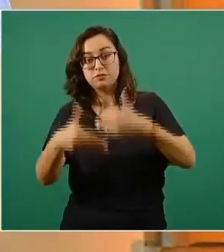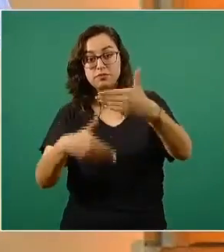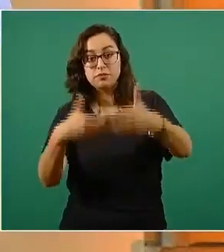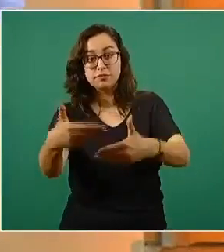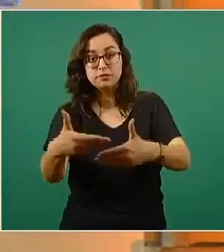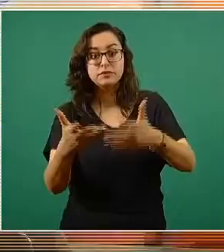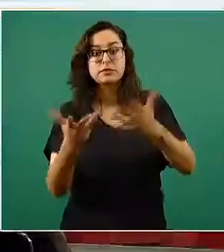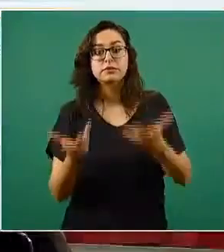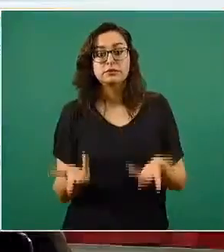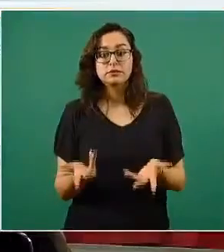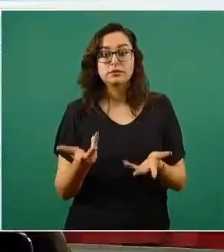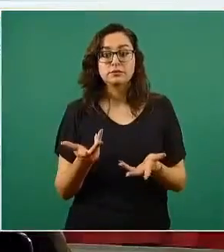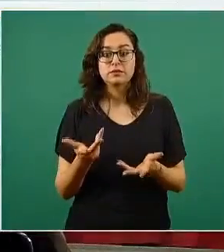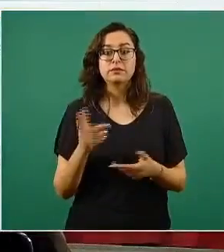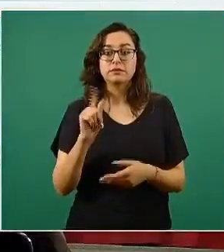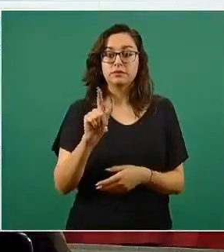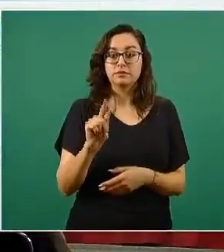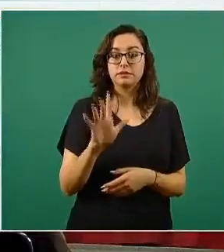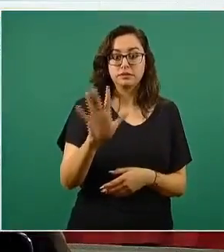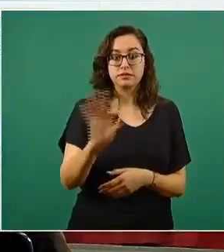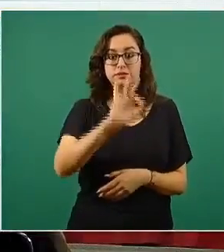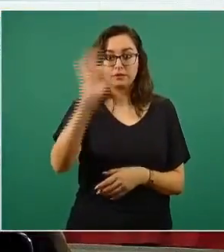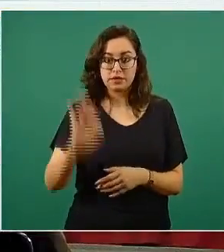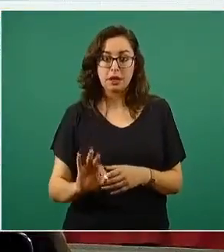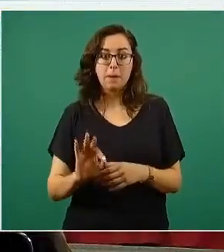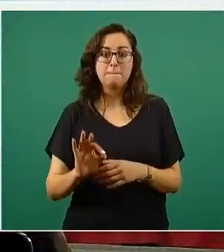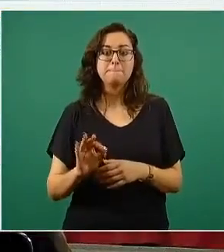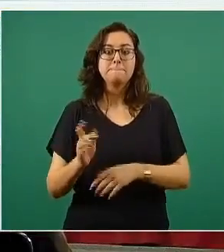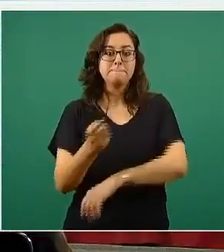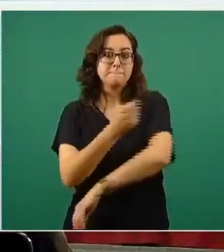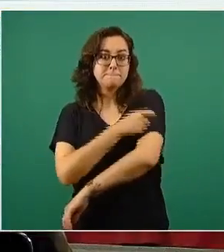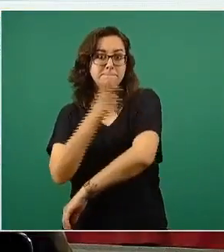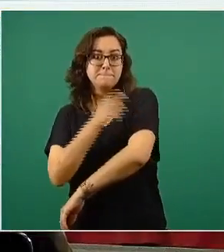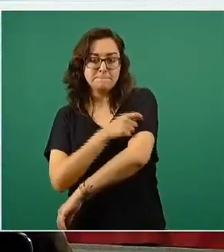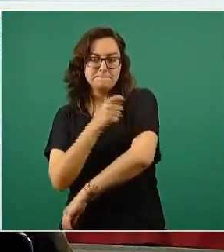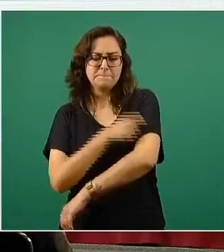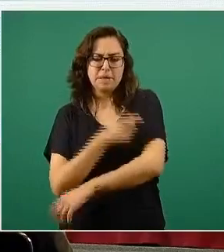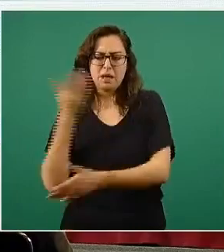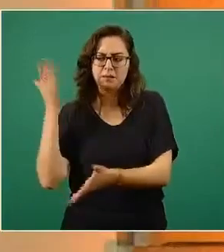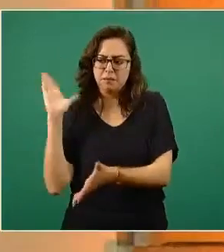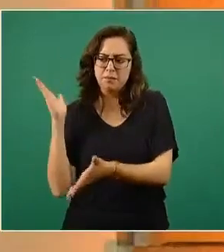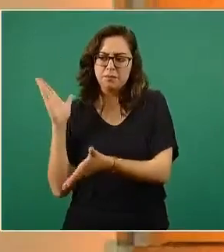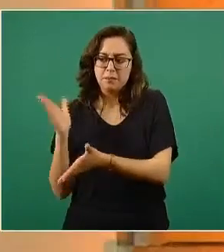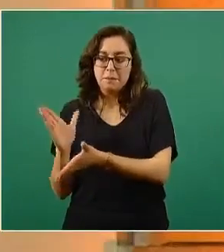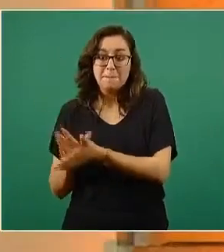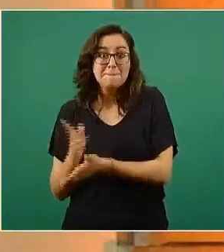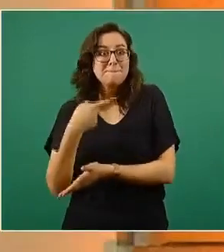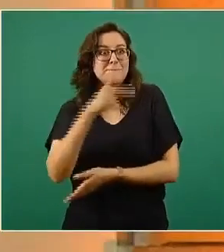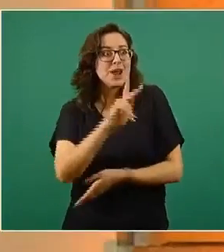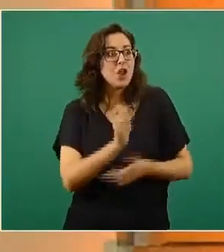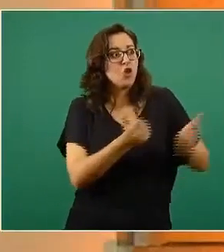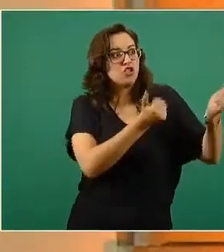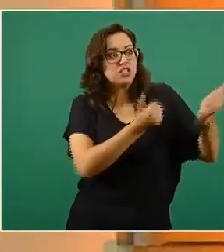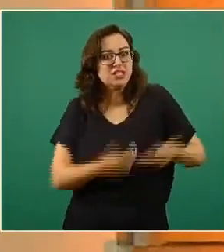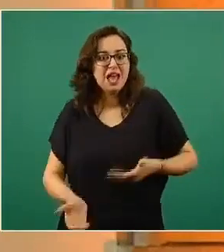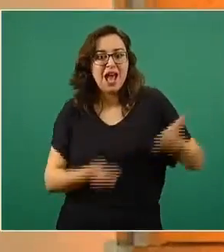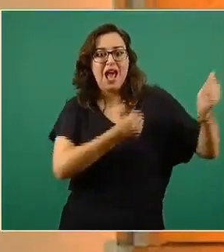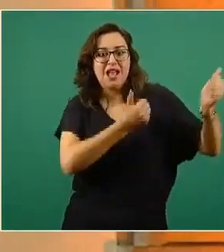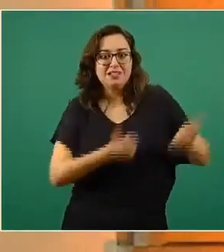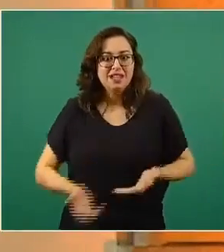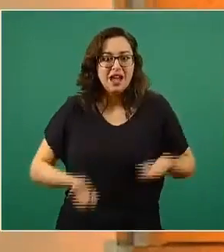irá avanzando, sin embargo, recibiremos más dosis de vacuna y así estaremos